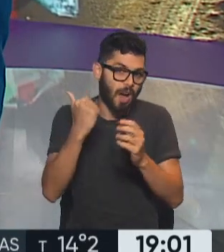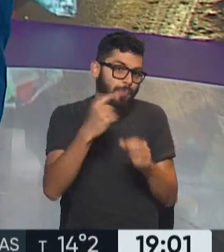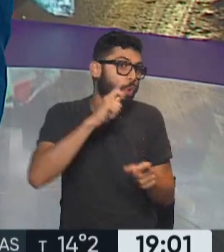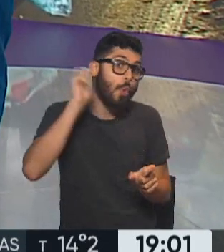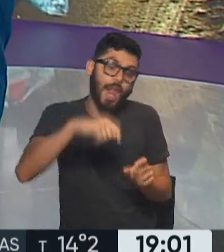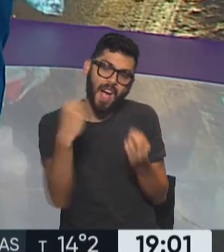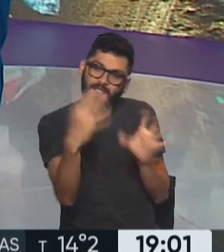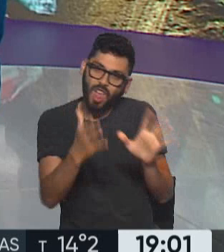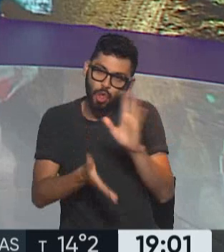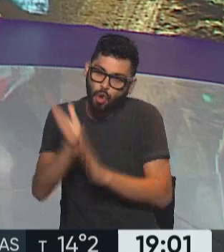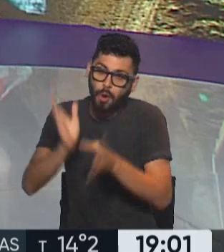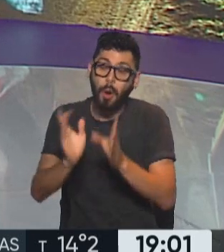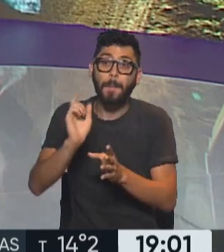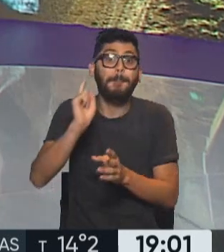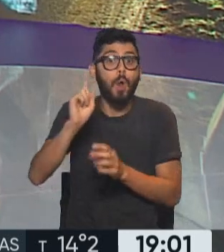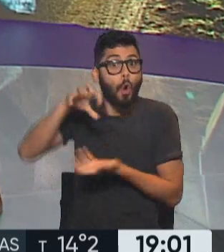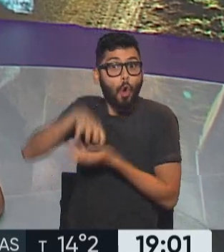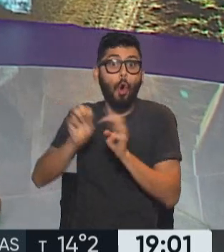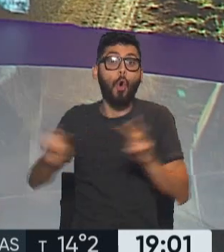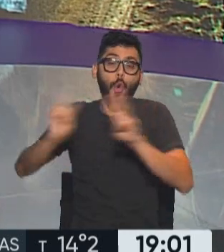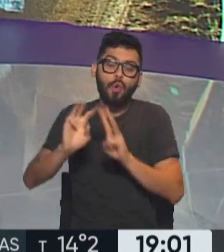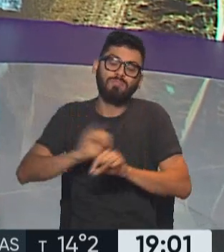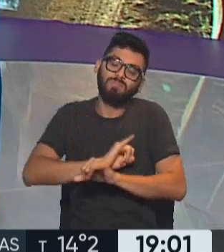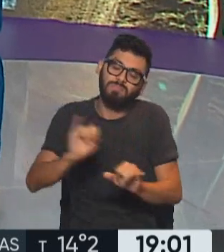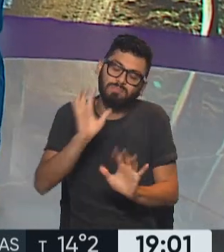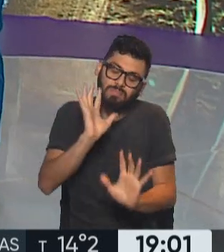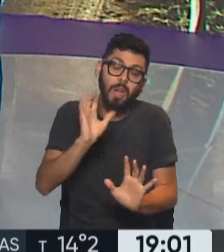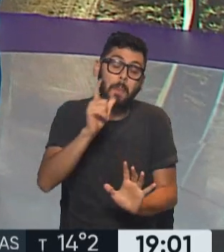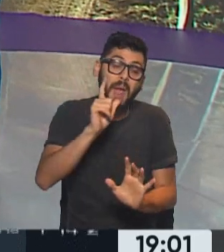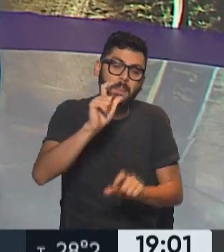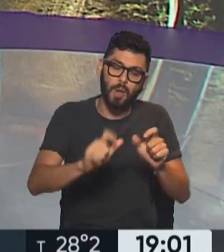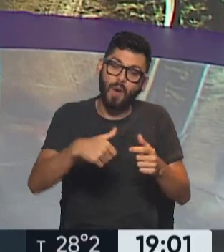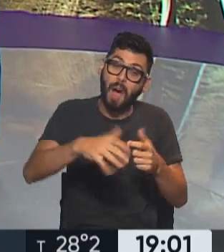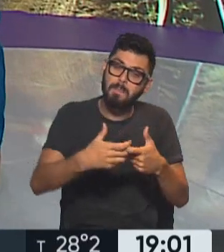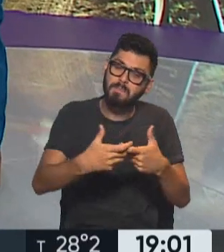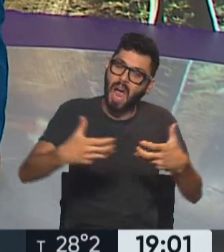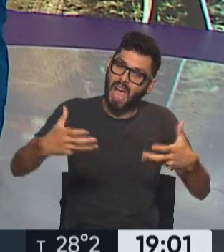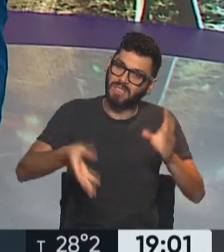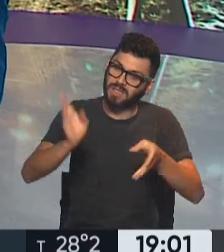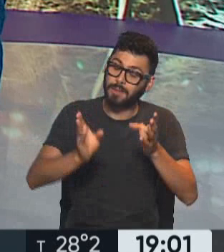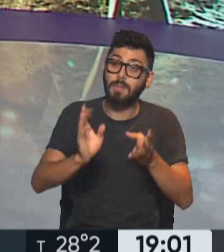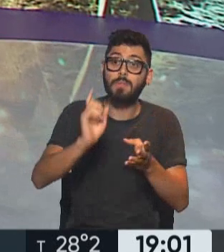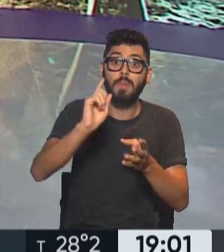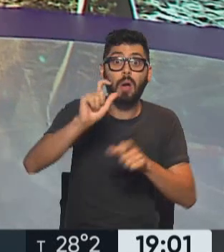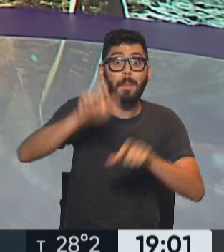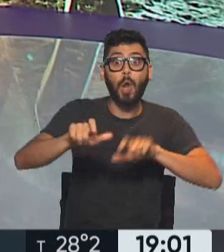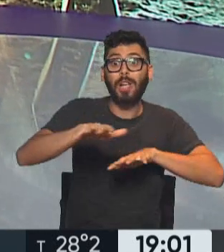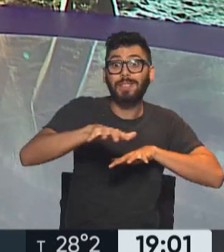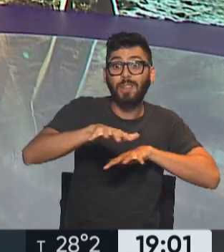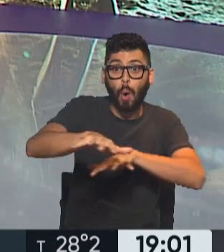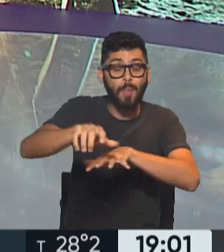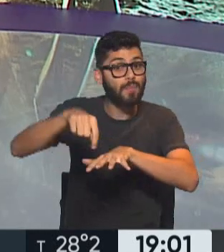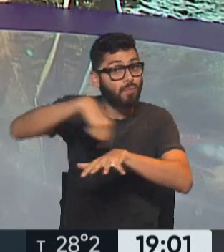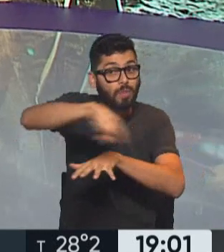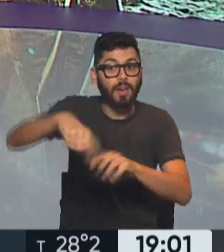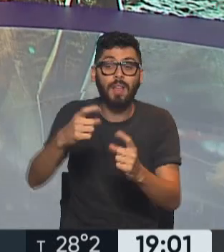la ONU advierte que este número podría ser mucho mayor, lo que no implica, dice, que estas personas que se vayan todas necesiten